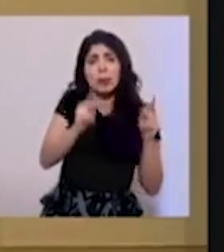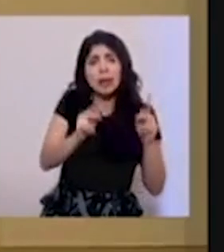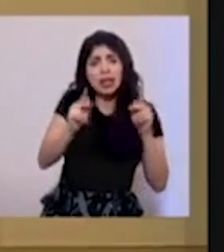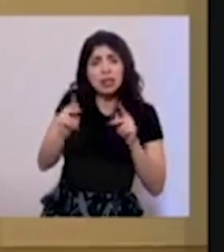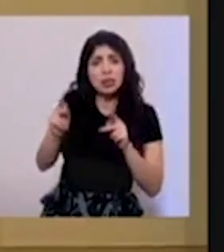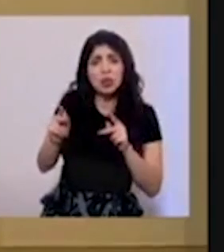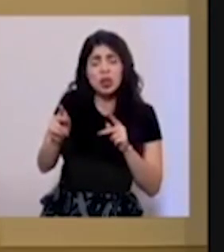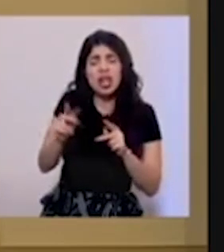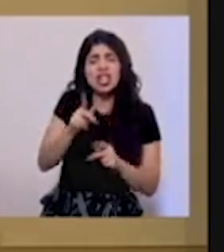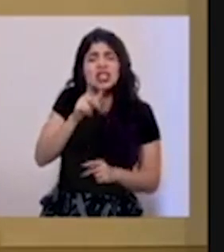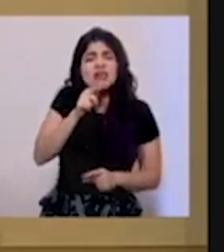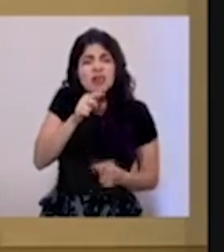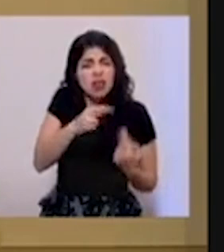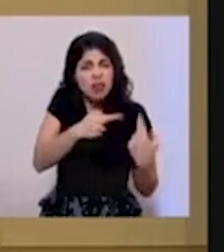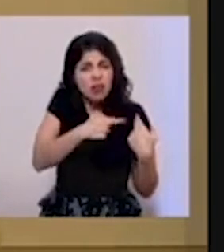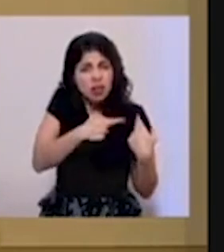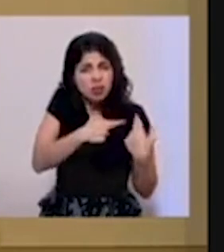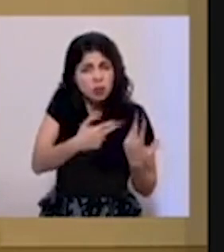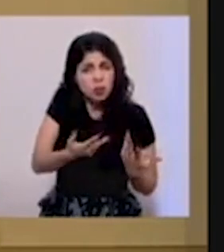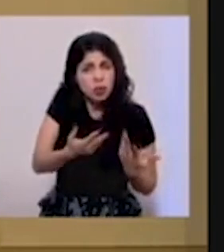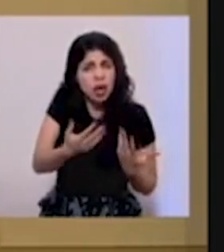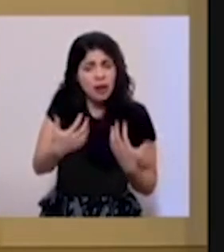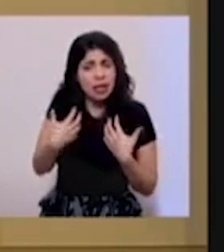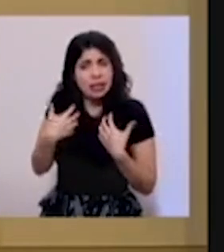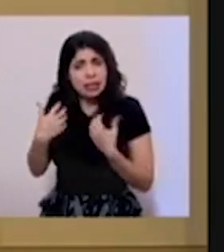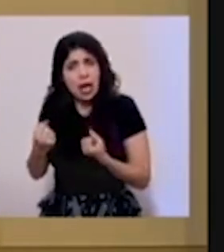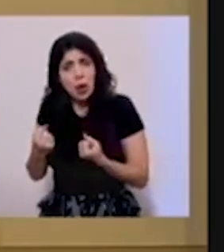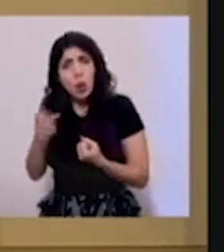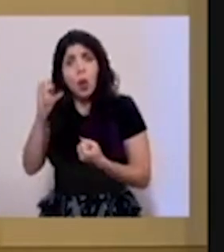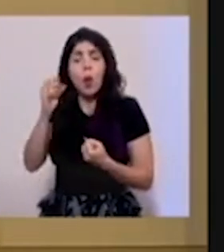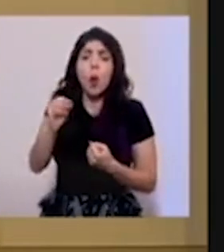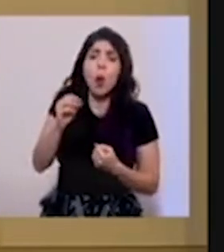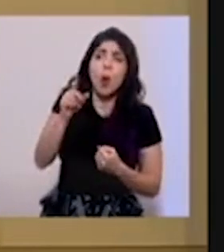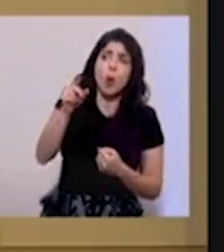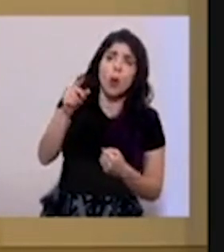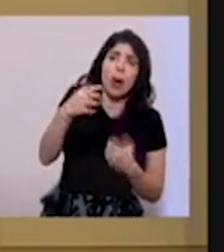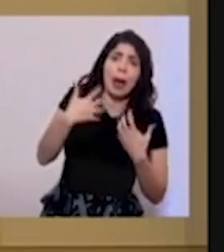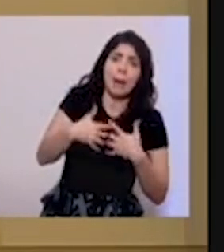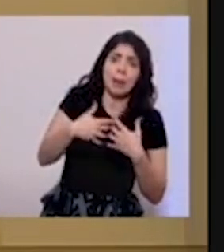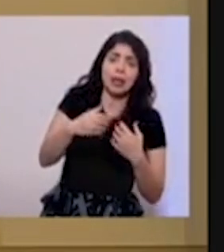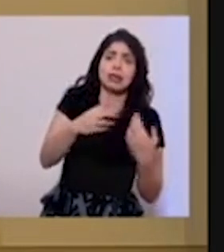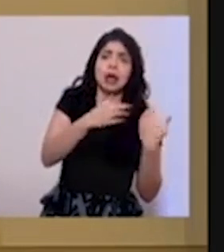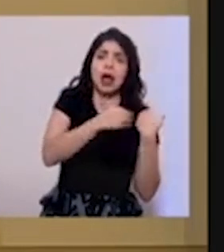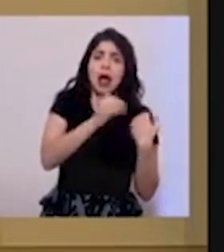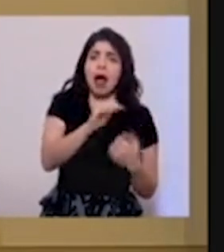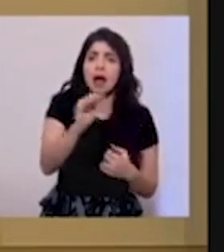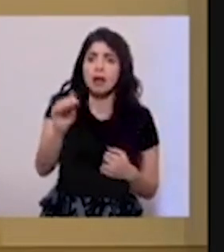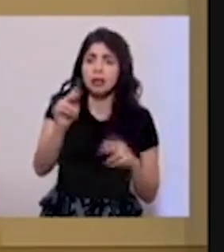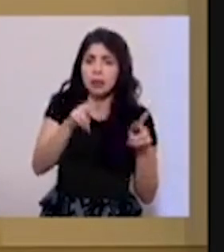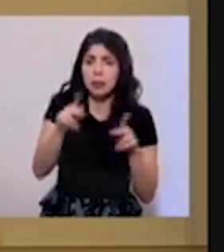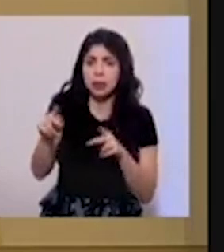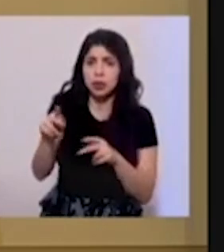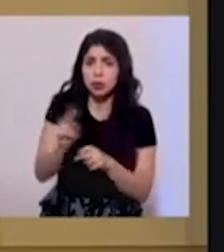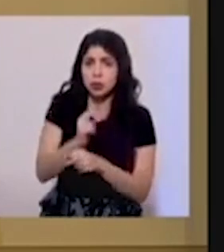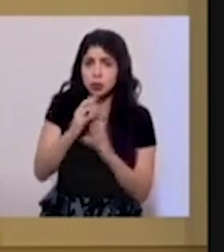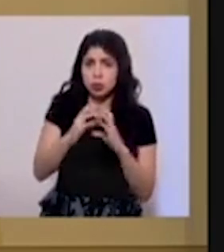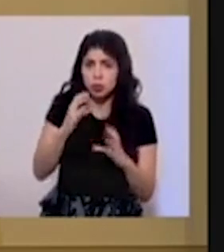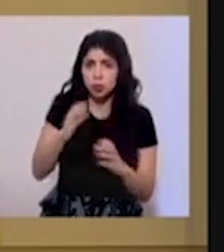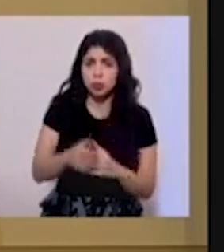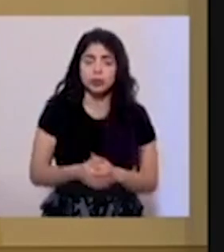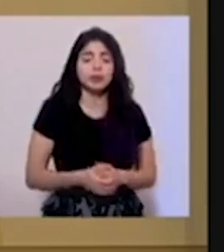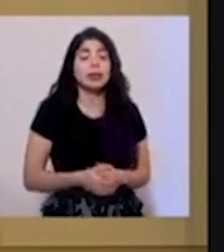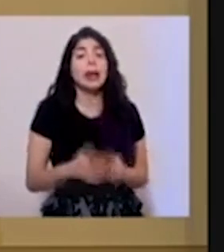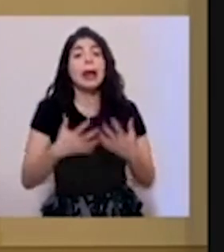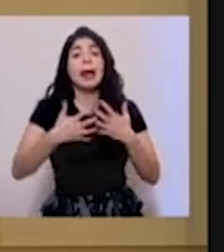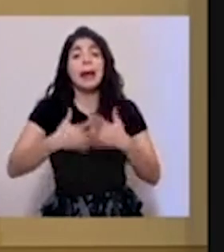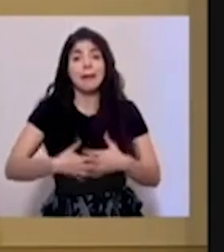¿De quién es la responsabilidad de salud o de la empresa alertar a los usuarios? Bueno, la